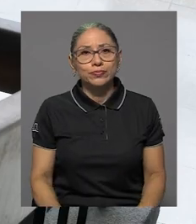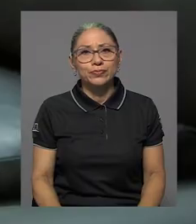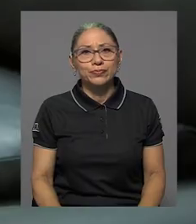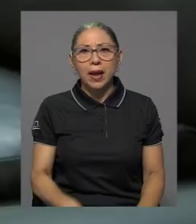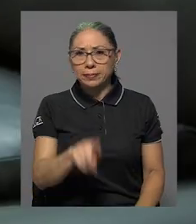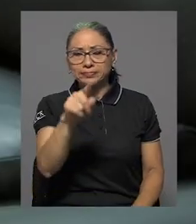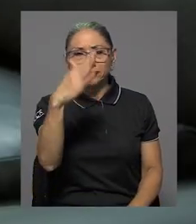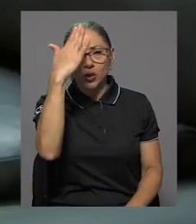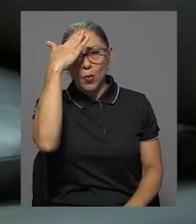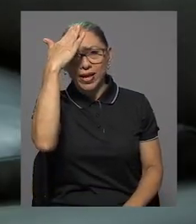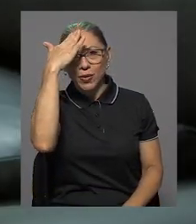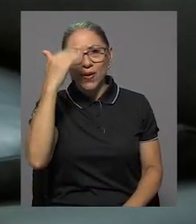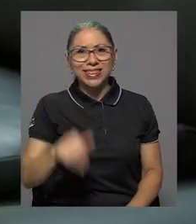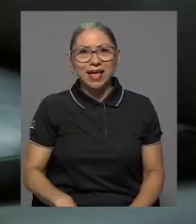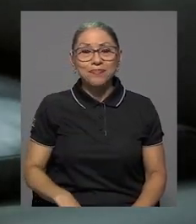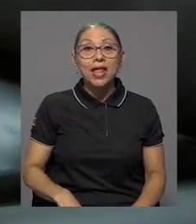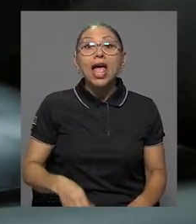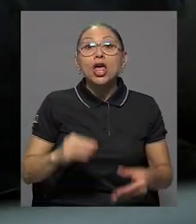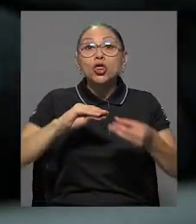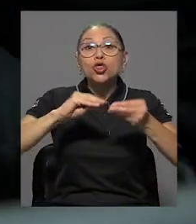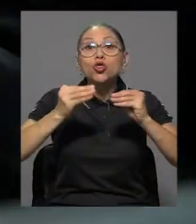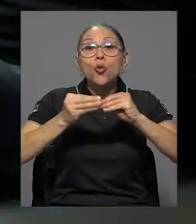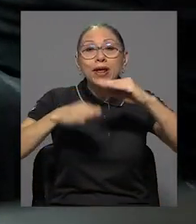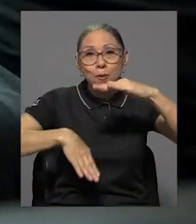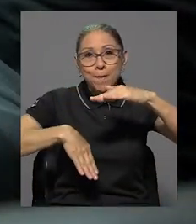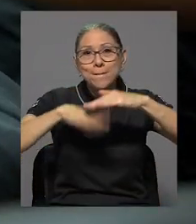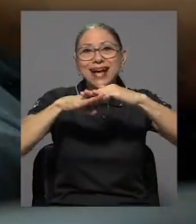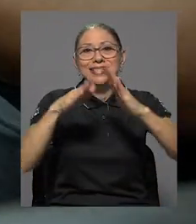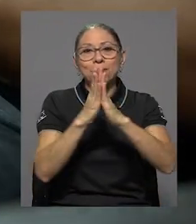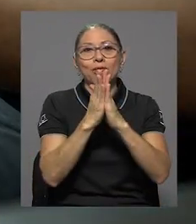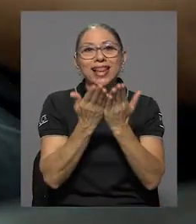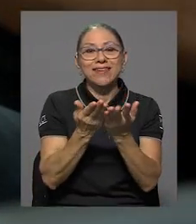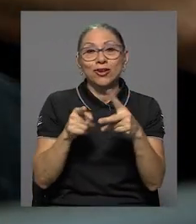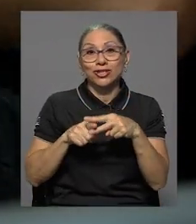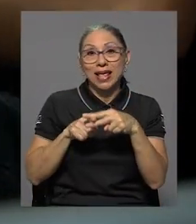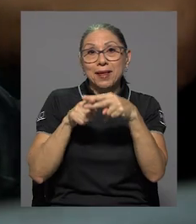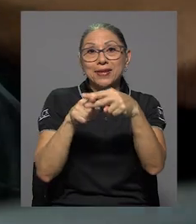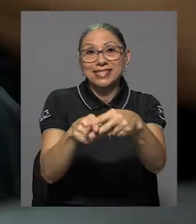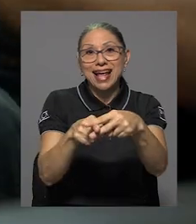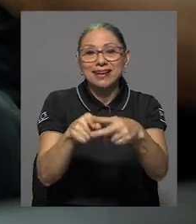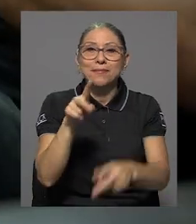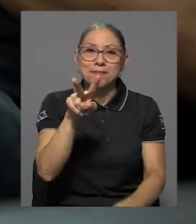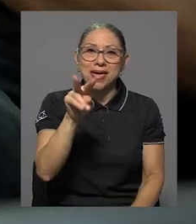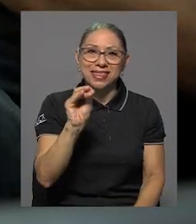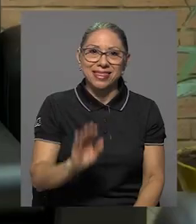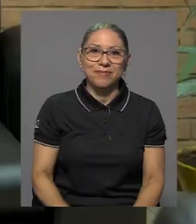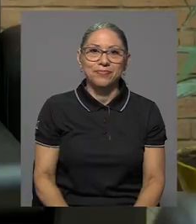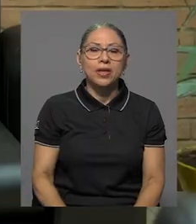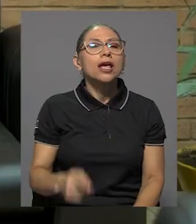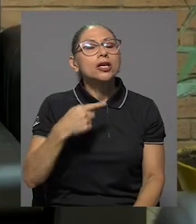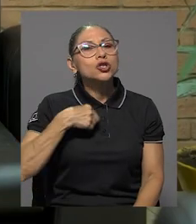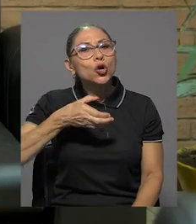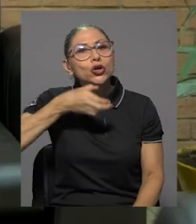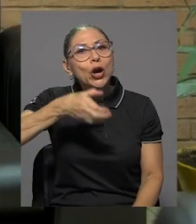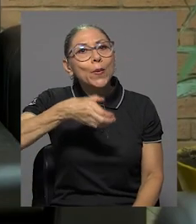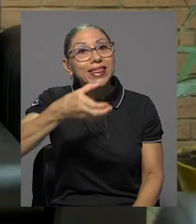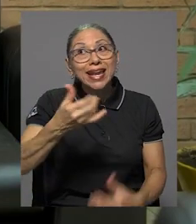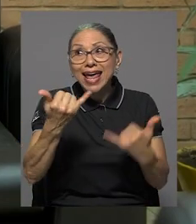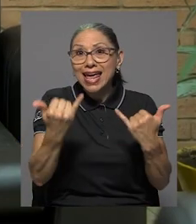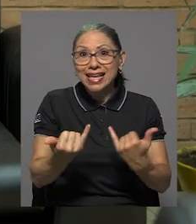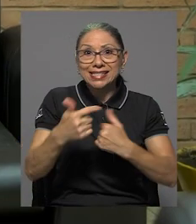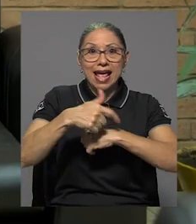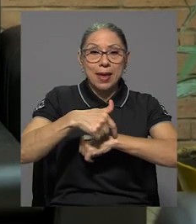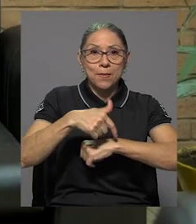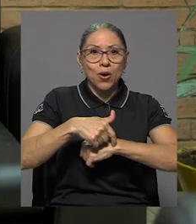Tome en cuenta que el máximo de libros que las bibliotecas pueden prestar son 20. Yo recomendaría en